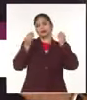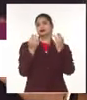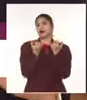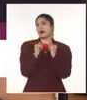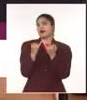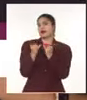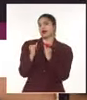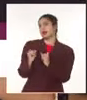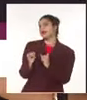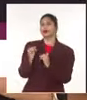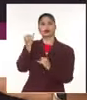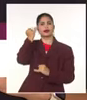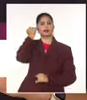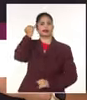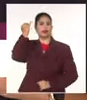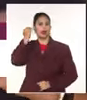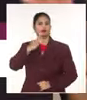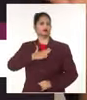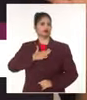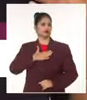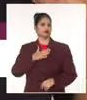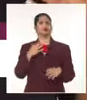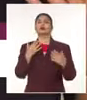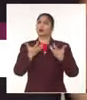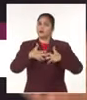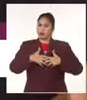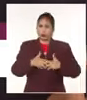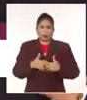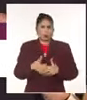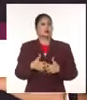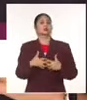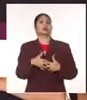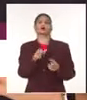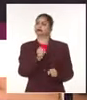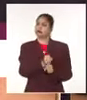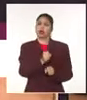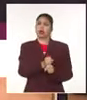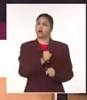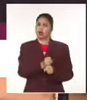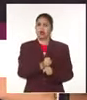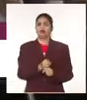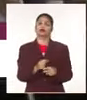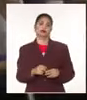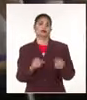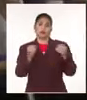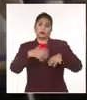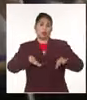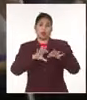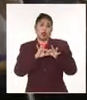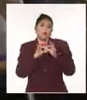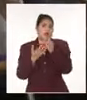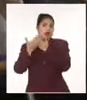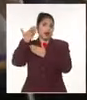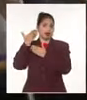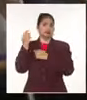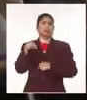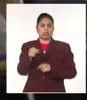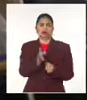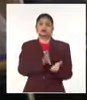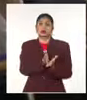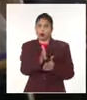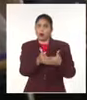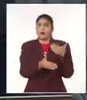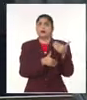con todas las adversidades que enfrentaron y que enfrentan en la actualidad. La Conferencia de Estudios